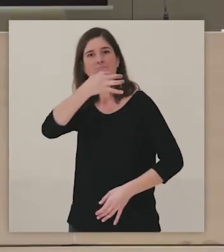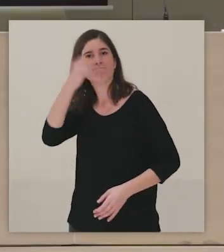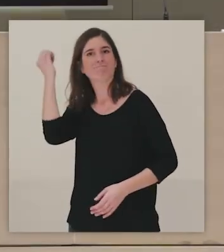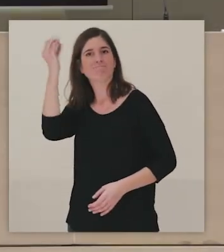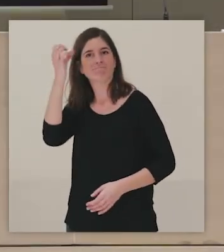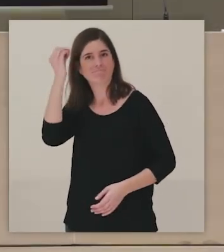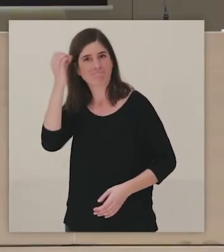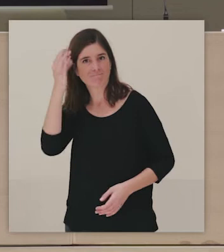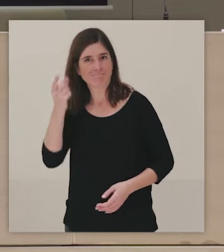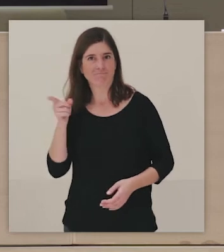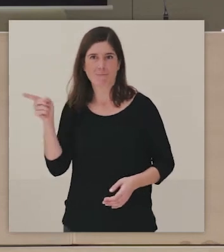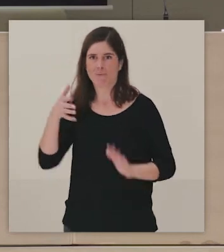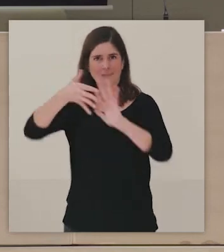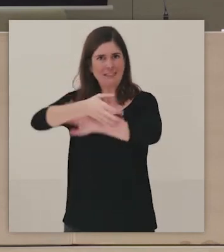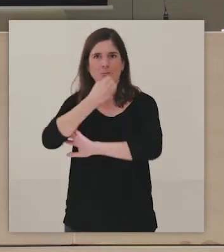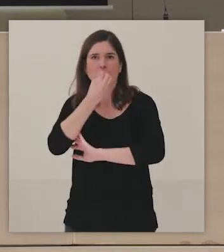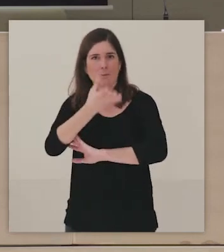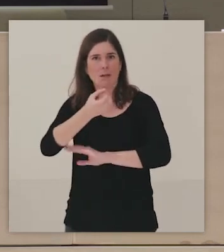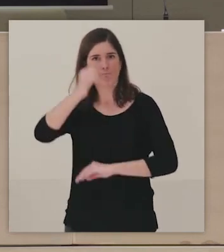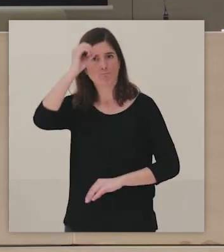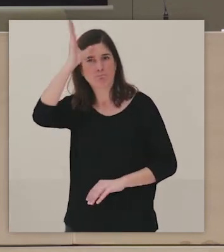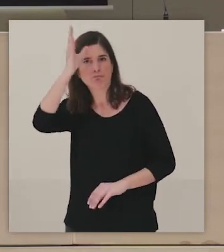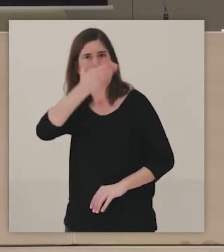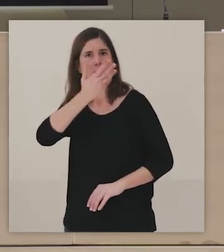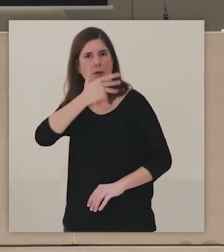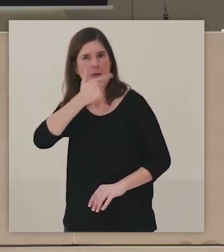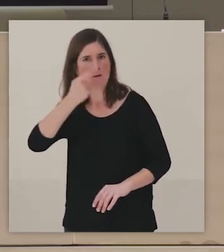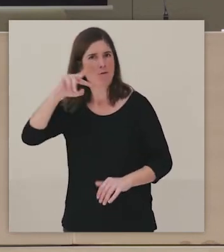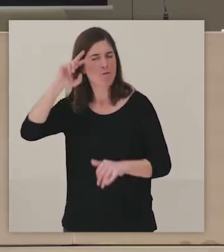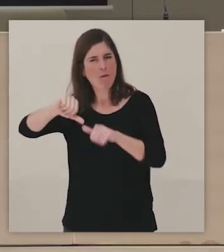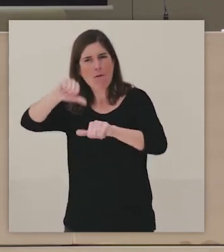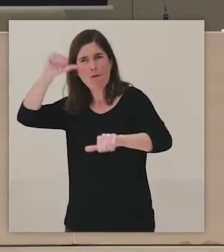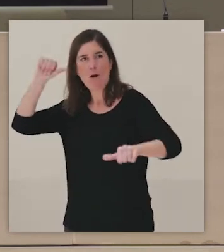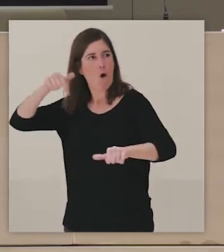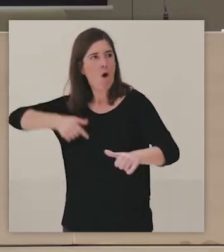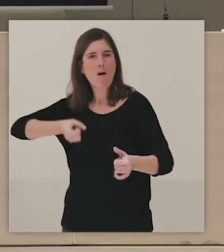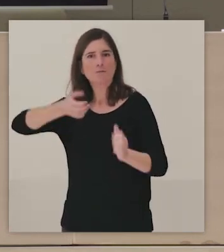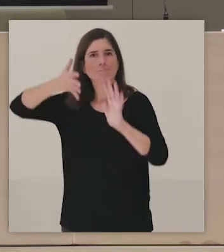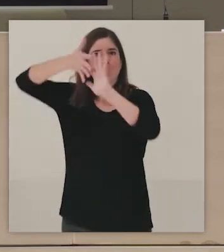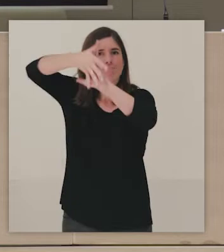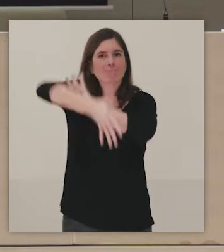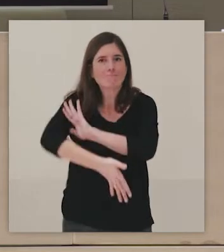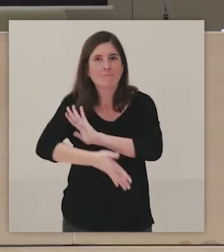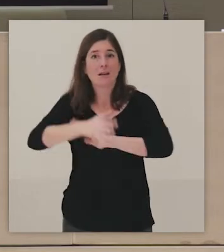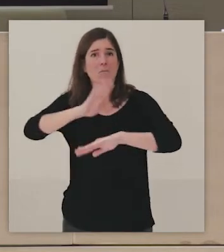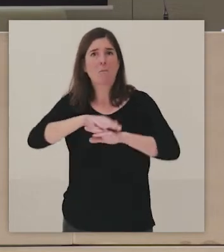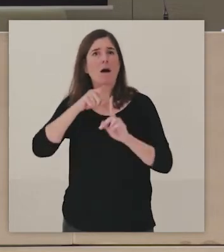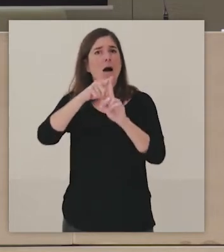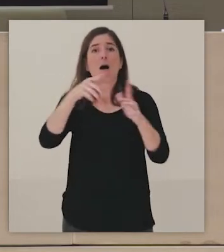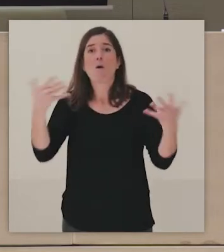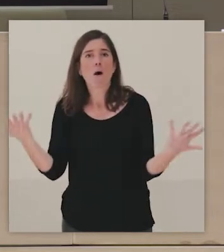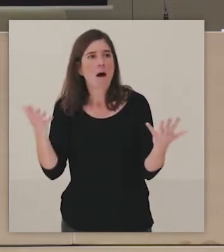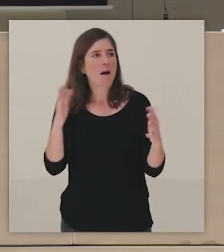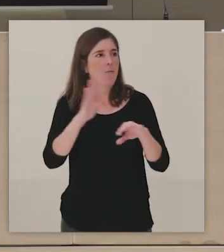habéis dicho, nuestro conocimiento, nuestra experiencia y con ese objetivo de sumar y de